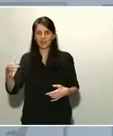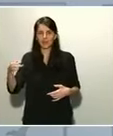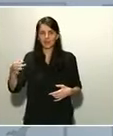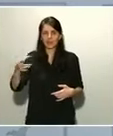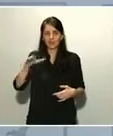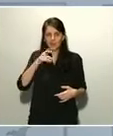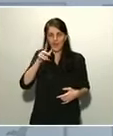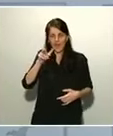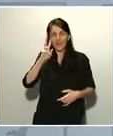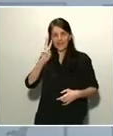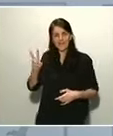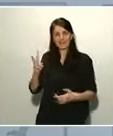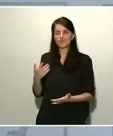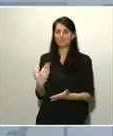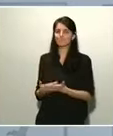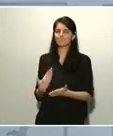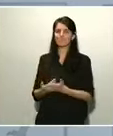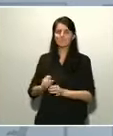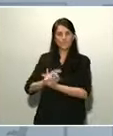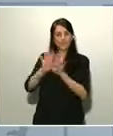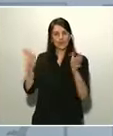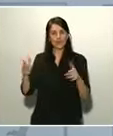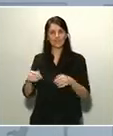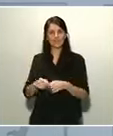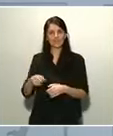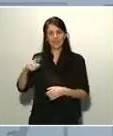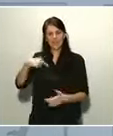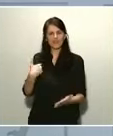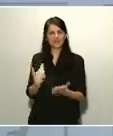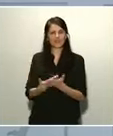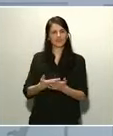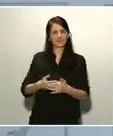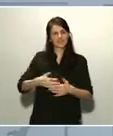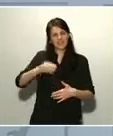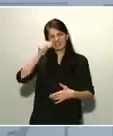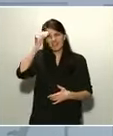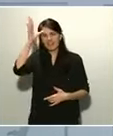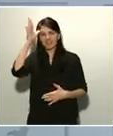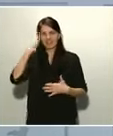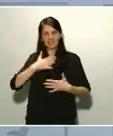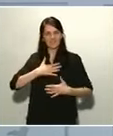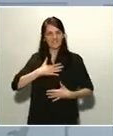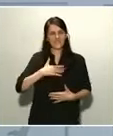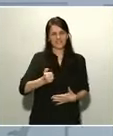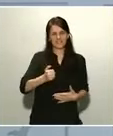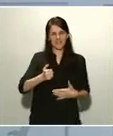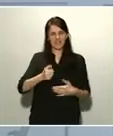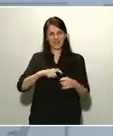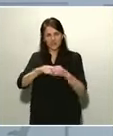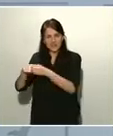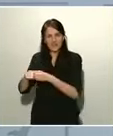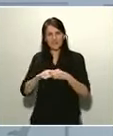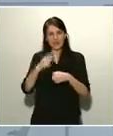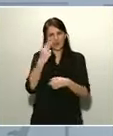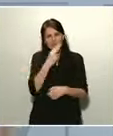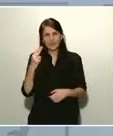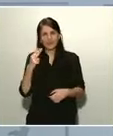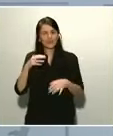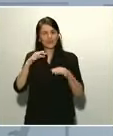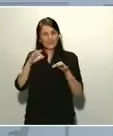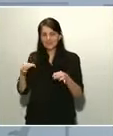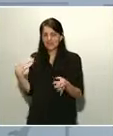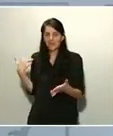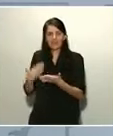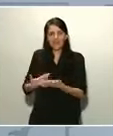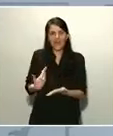Están demostrando inteligencia, valentía, fortaleza, solidaridad, compromiso. Siempre dan la talla y ahora esa talla es gigantesca.